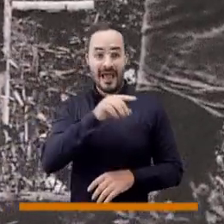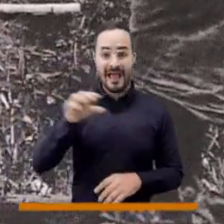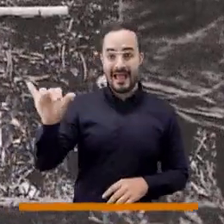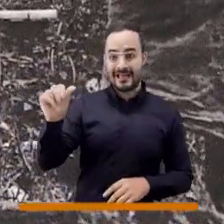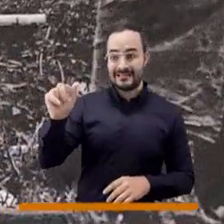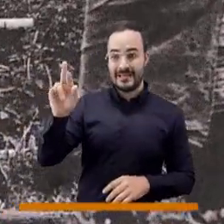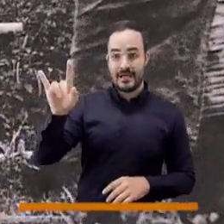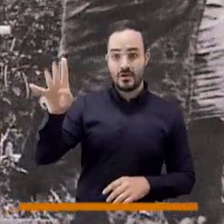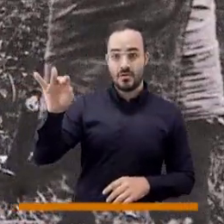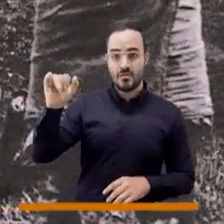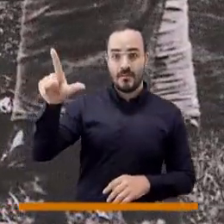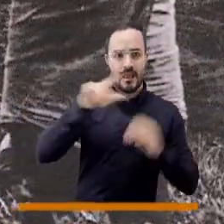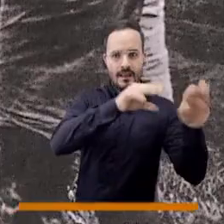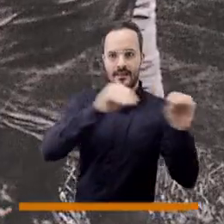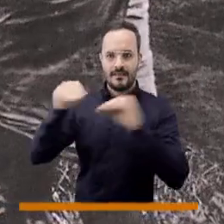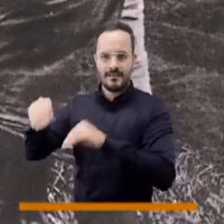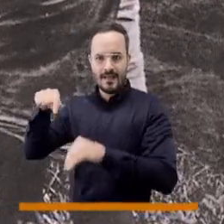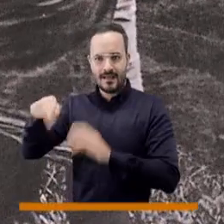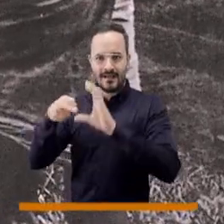una forma de trueque